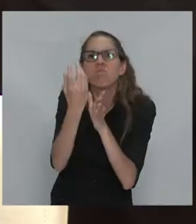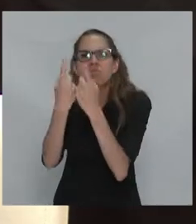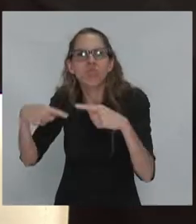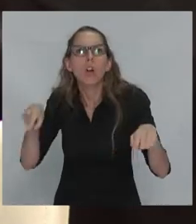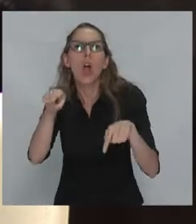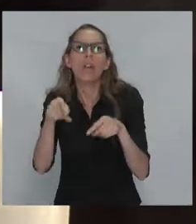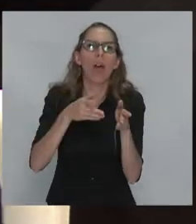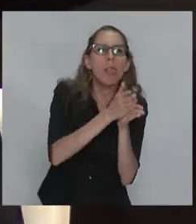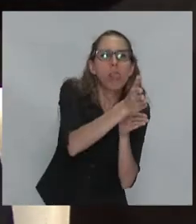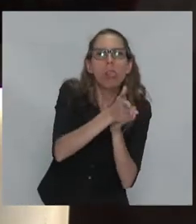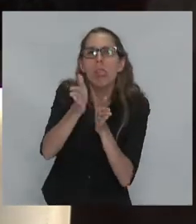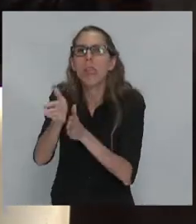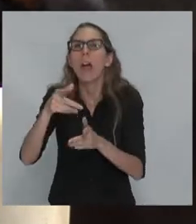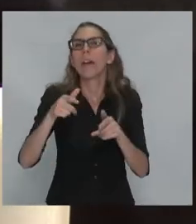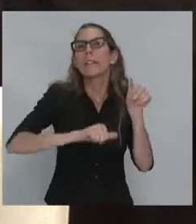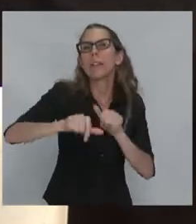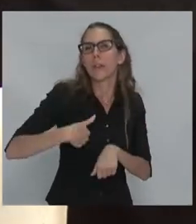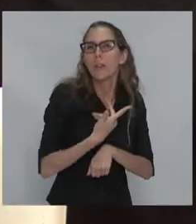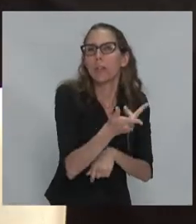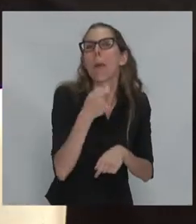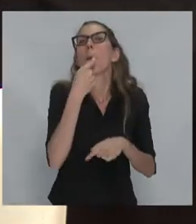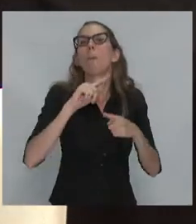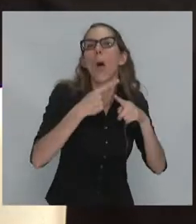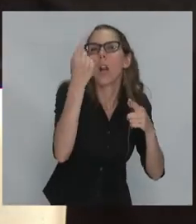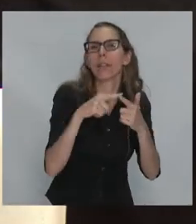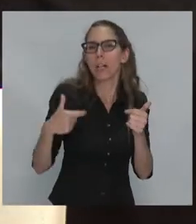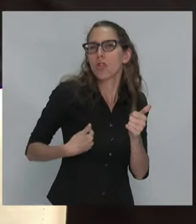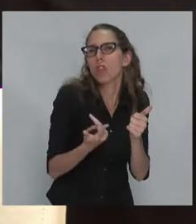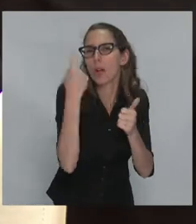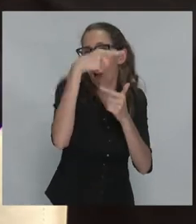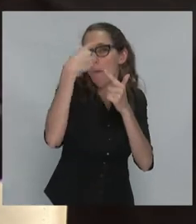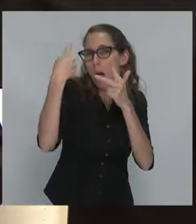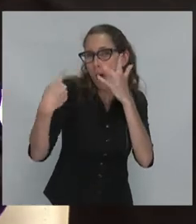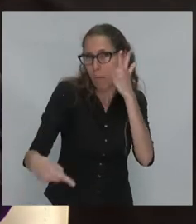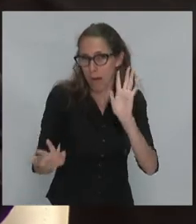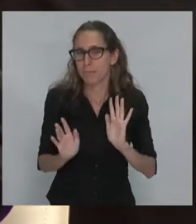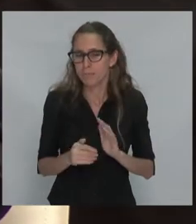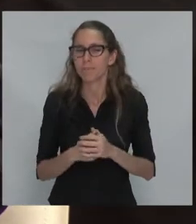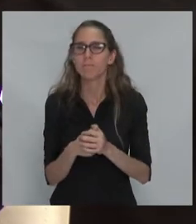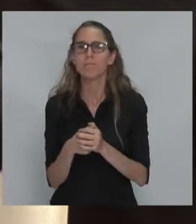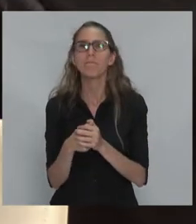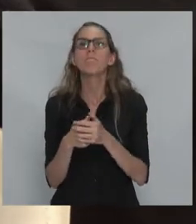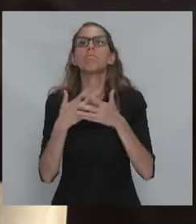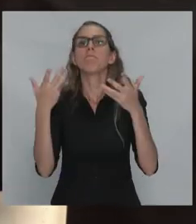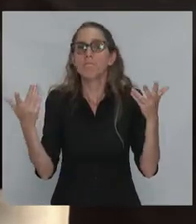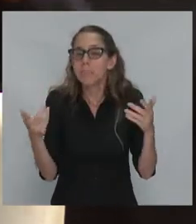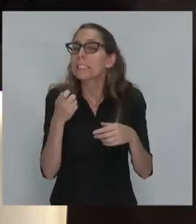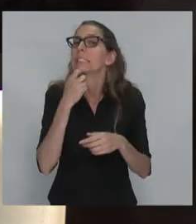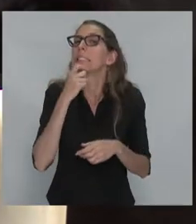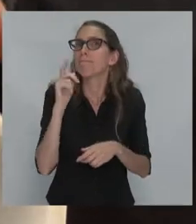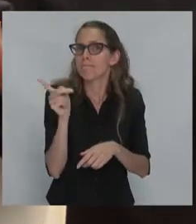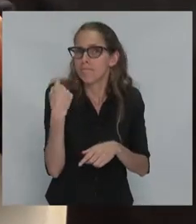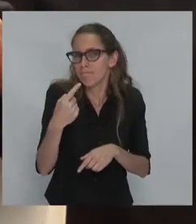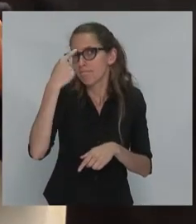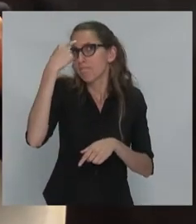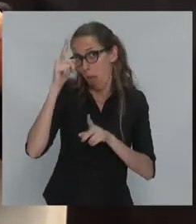ciencias sociales, que sea la política, que sea la sociología, etc., etc. Bien. Si se considera, y hay